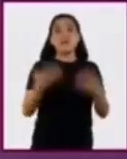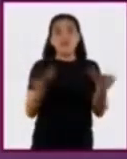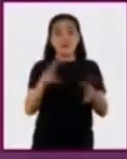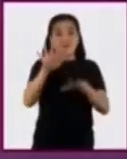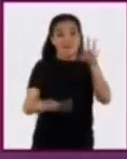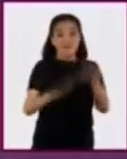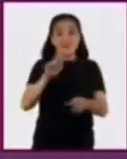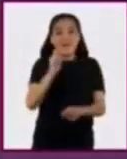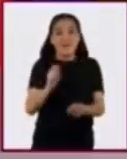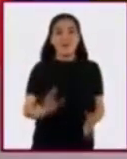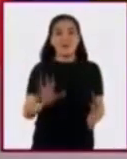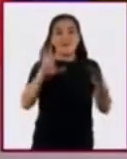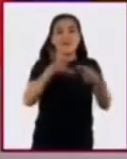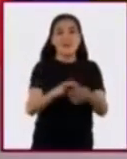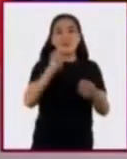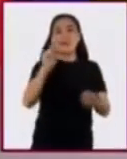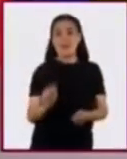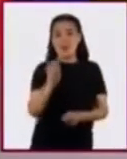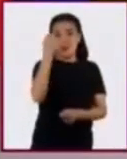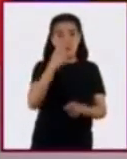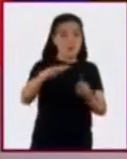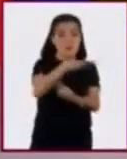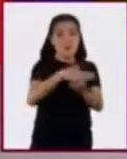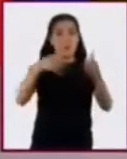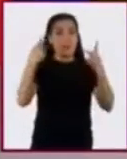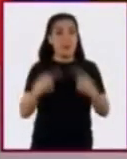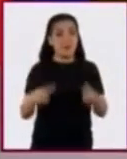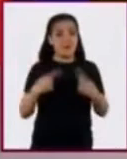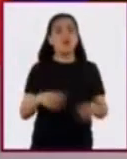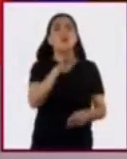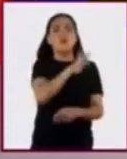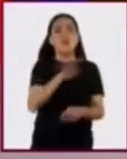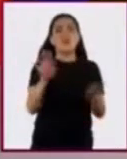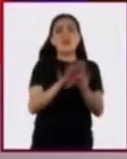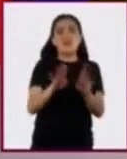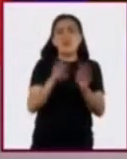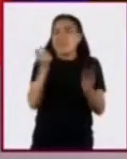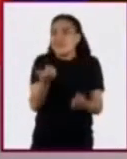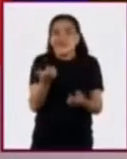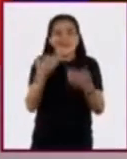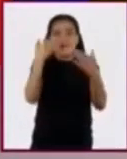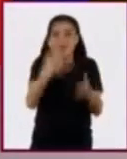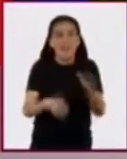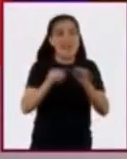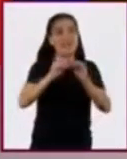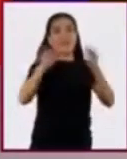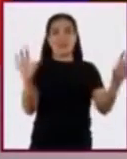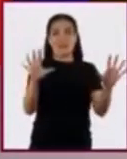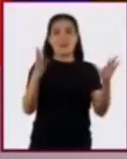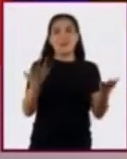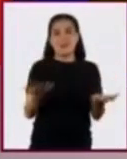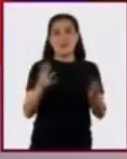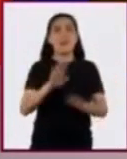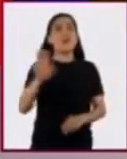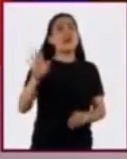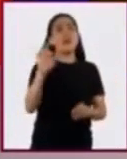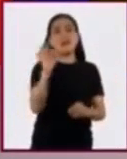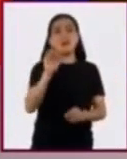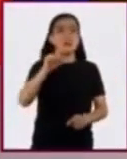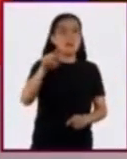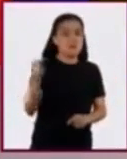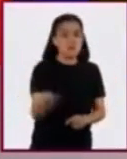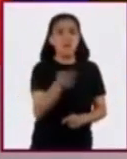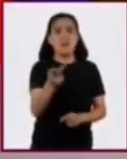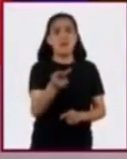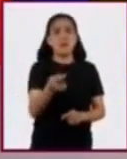la relación entre la tecnología y la sociedad puede parecer poco clara. Es decir, si se preguntan,